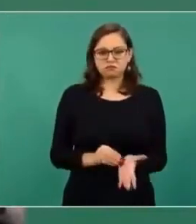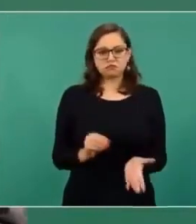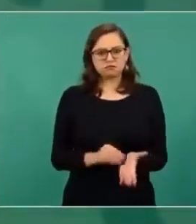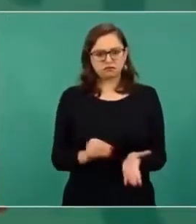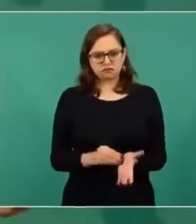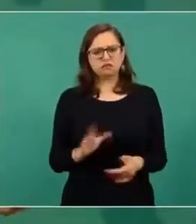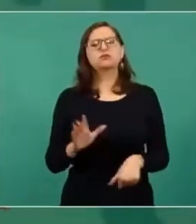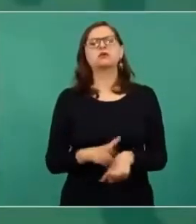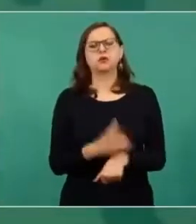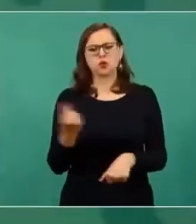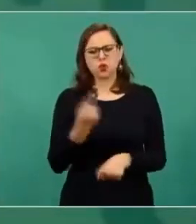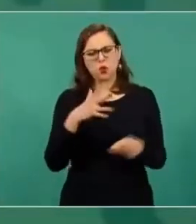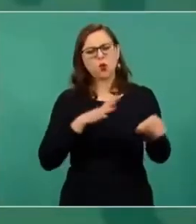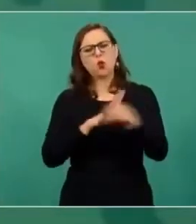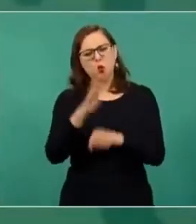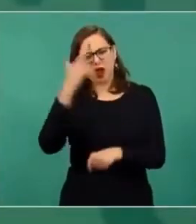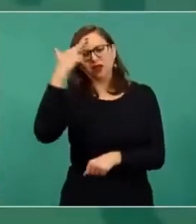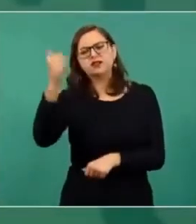¿Por qué razón?